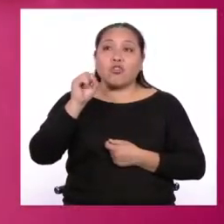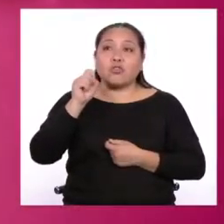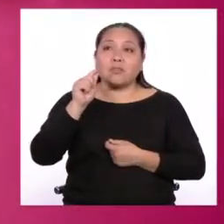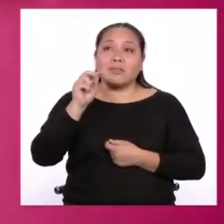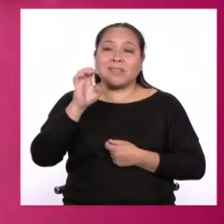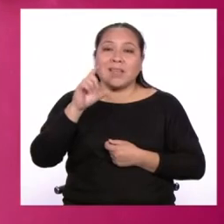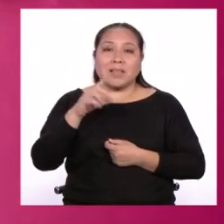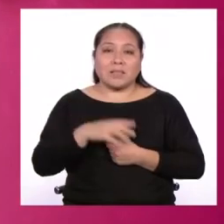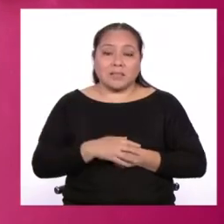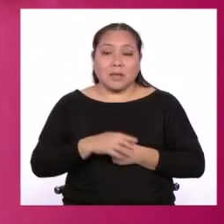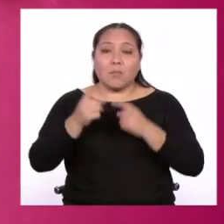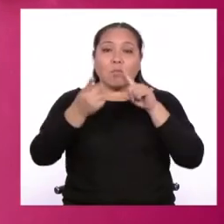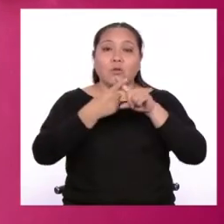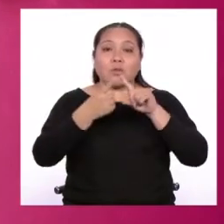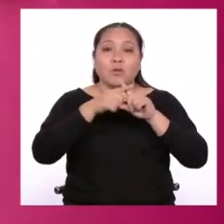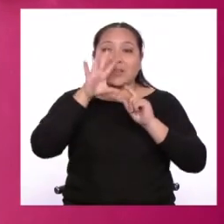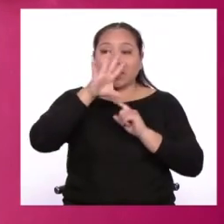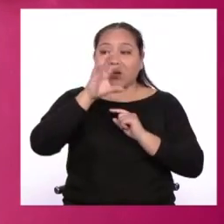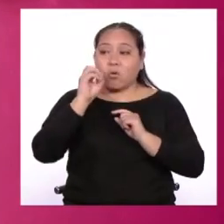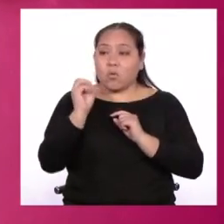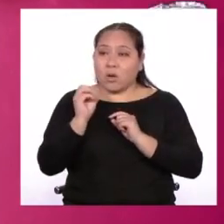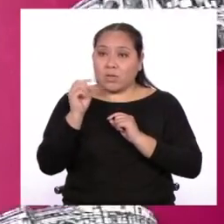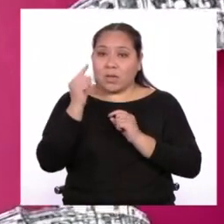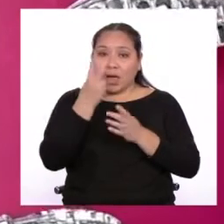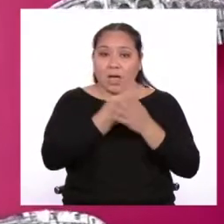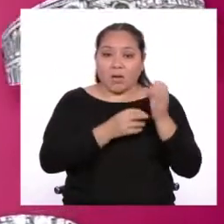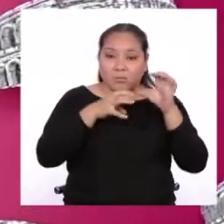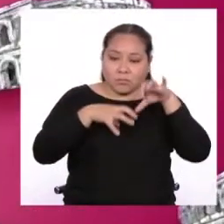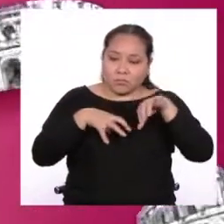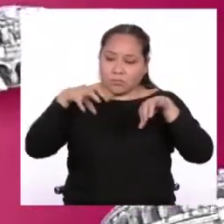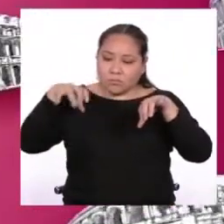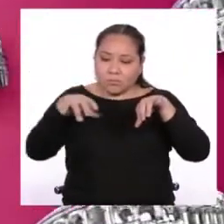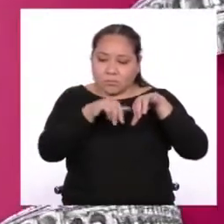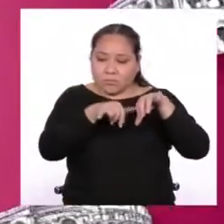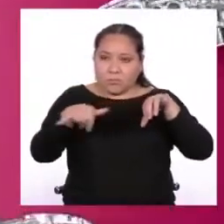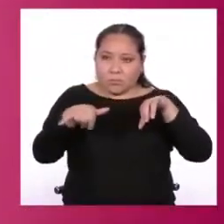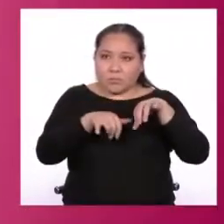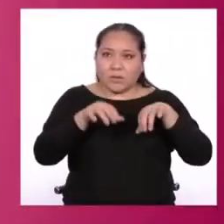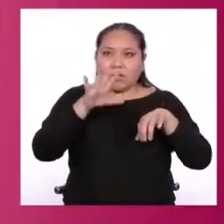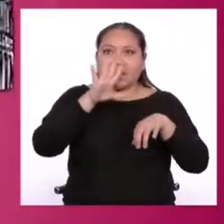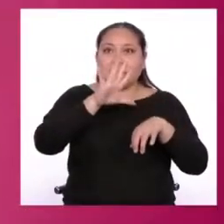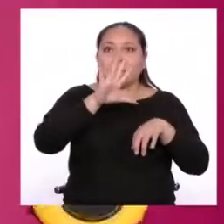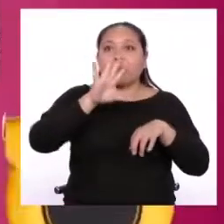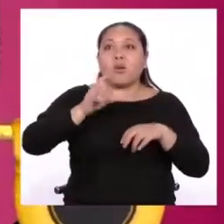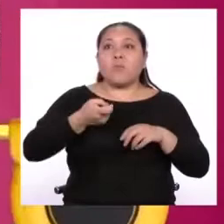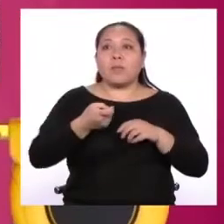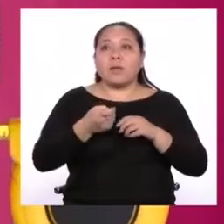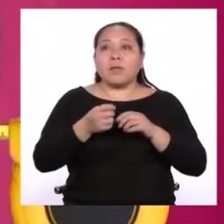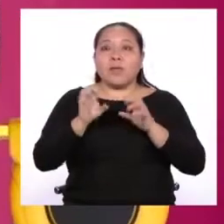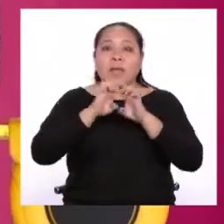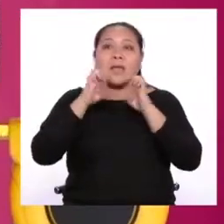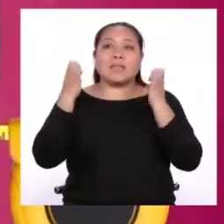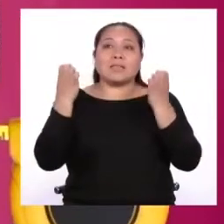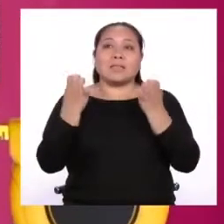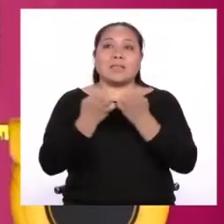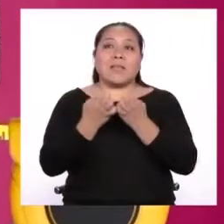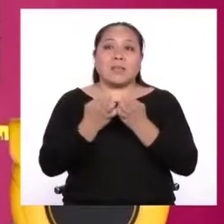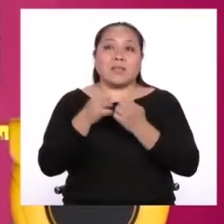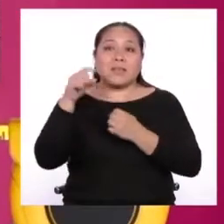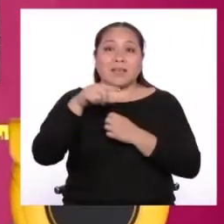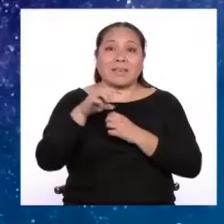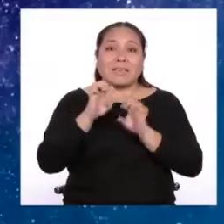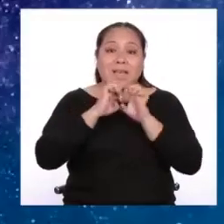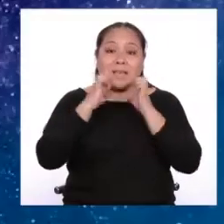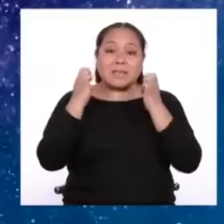multiplicar por 50 la distancia entre ambas ciudades, que era de 5.000 estadios. El estadio era una unidad de